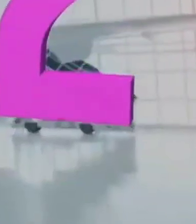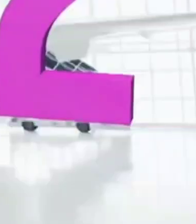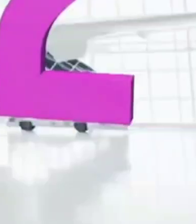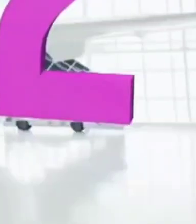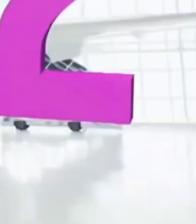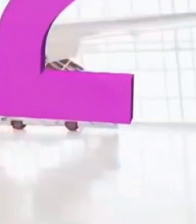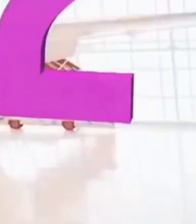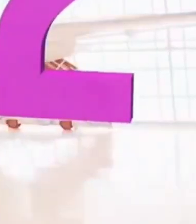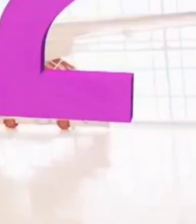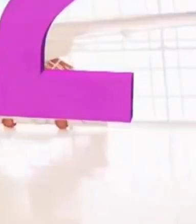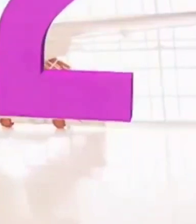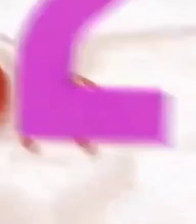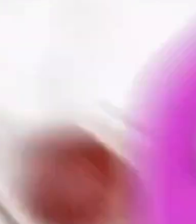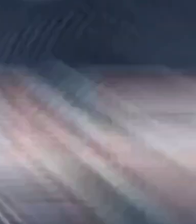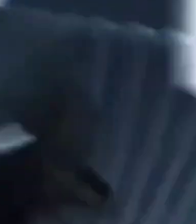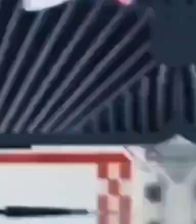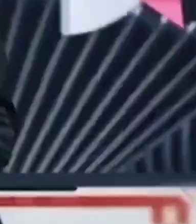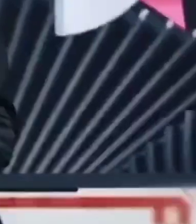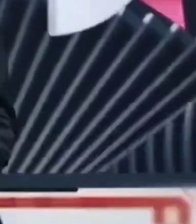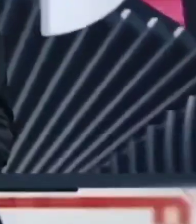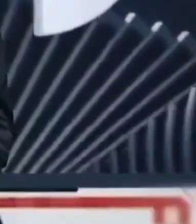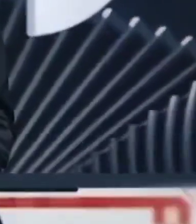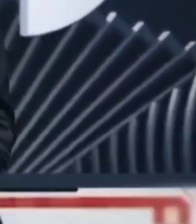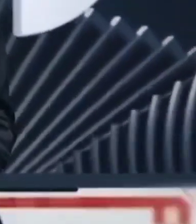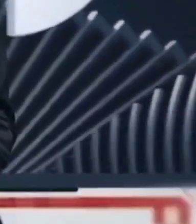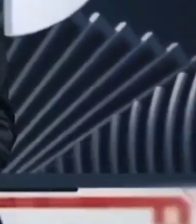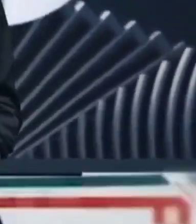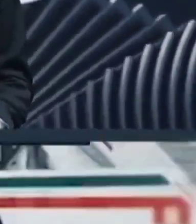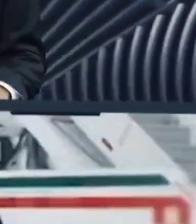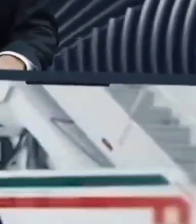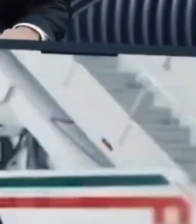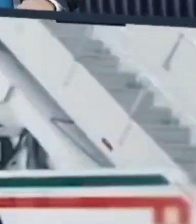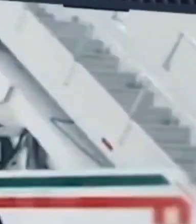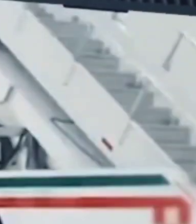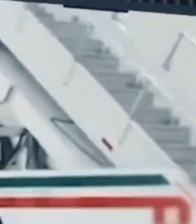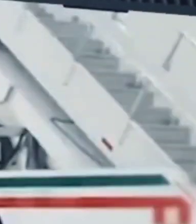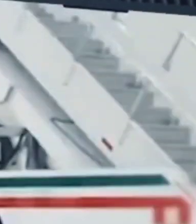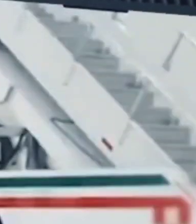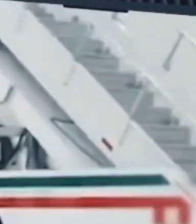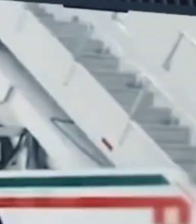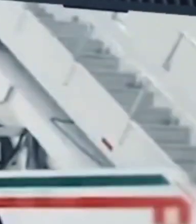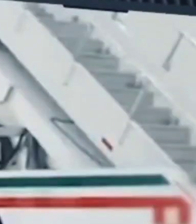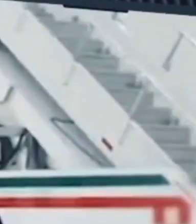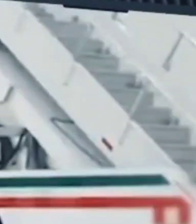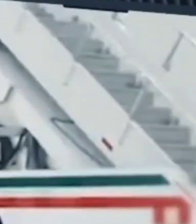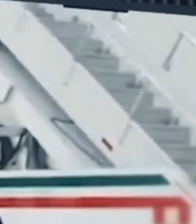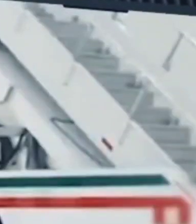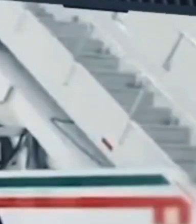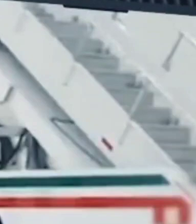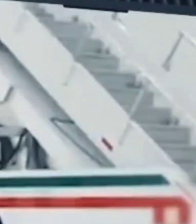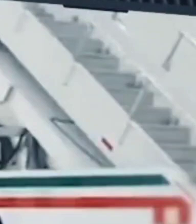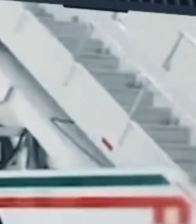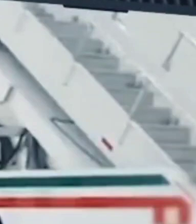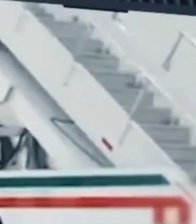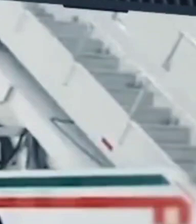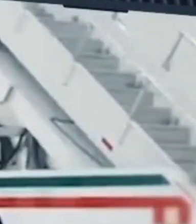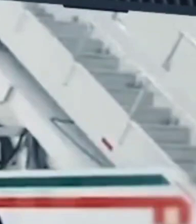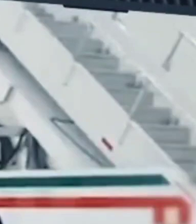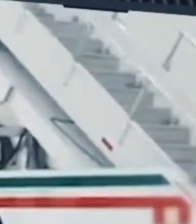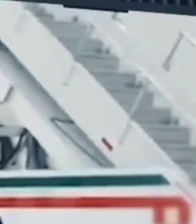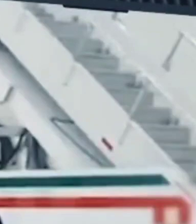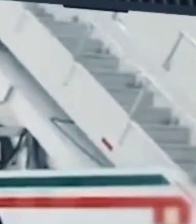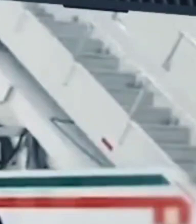fue rematado al 40 o 30% de su costo. En sus operaciones matemáticas omiten la